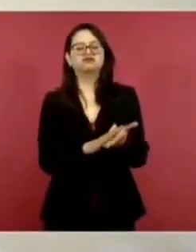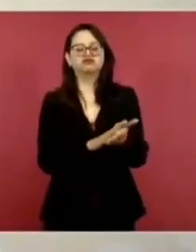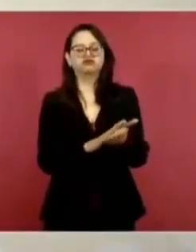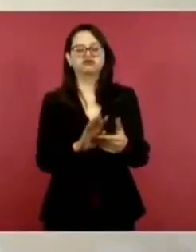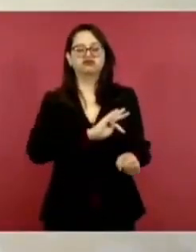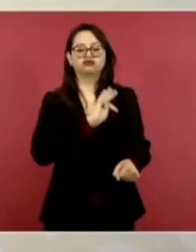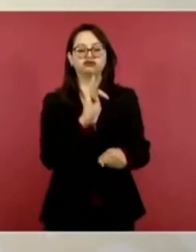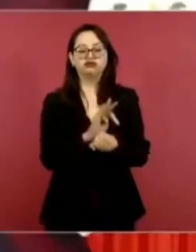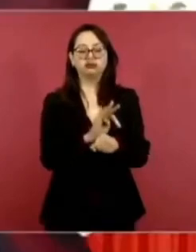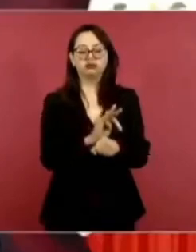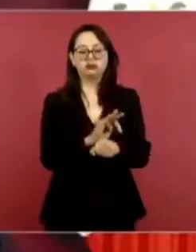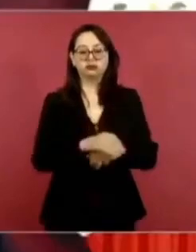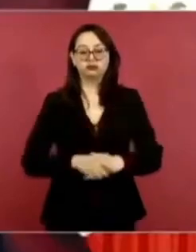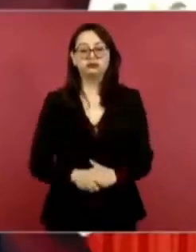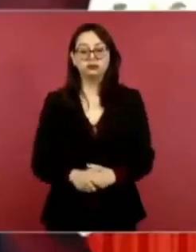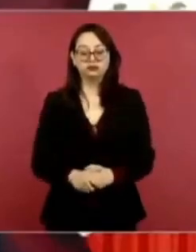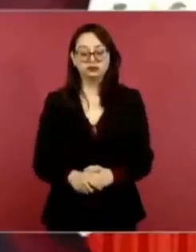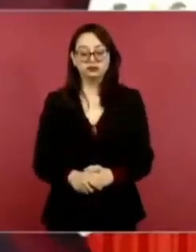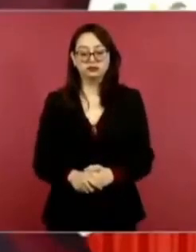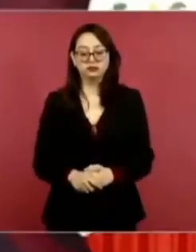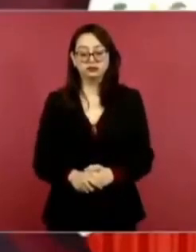¿Y saben qué decían?